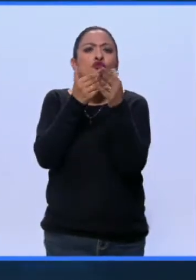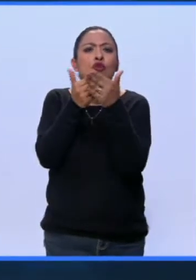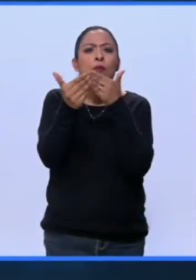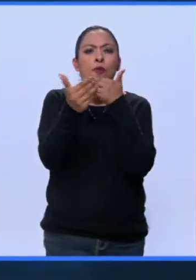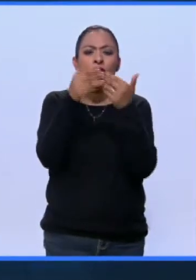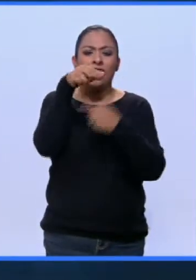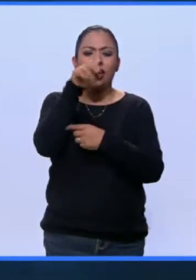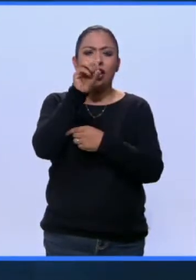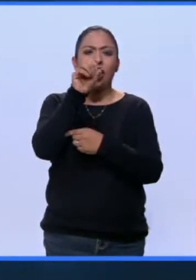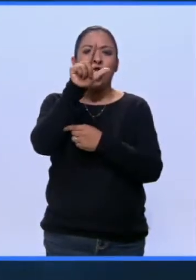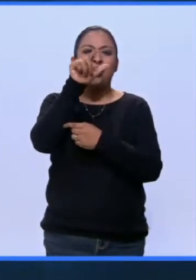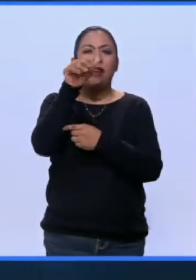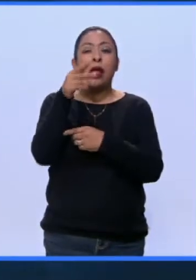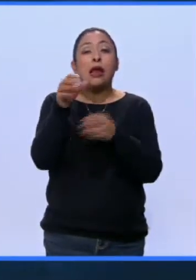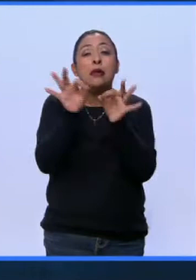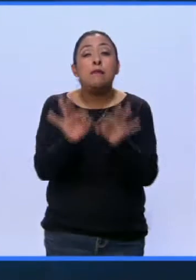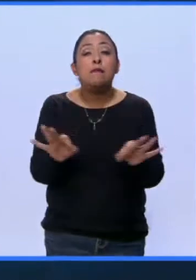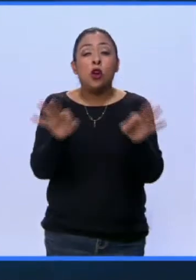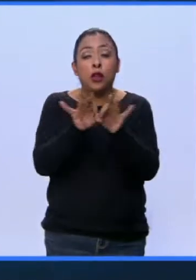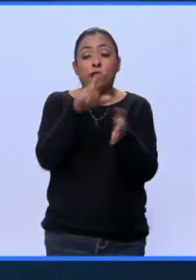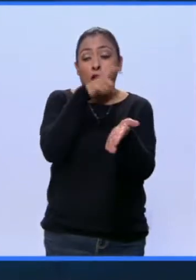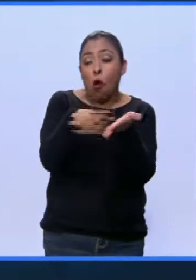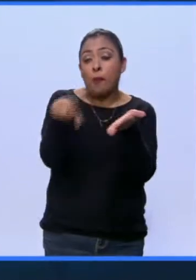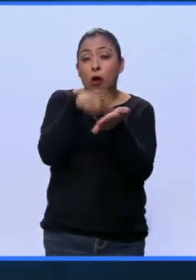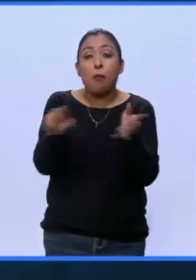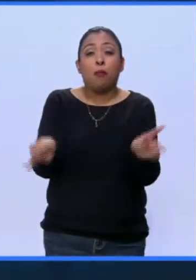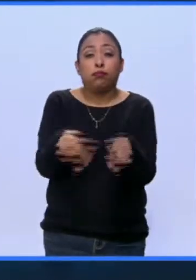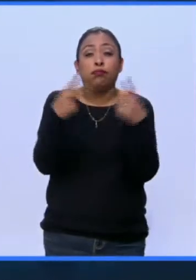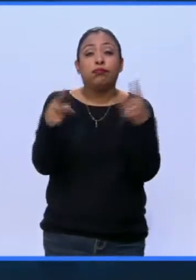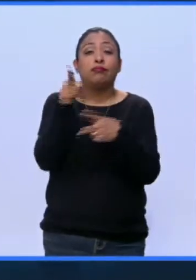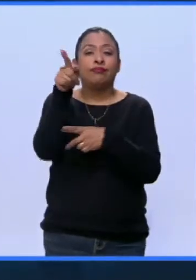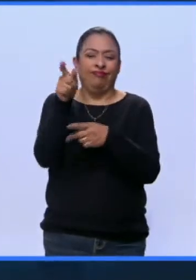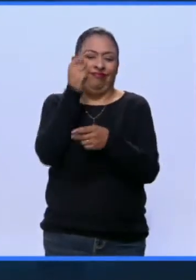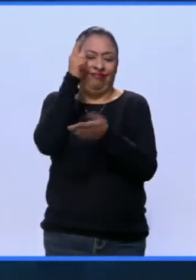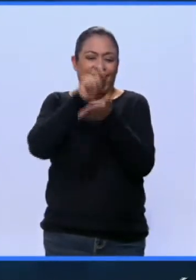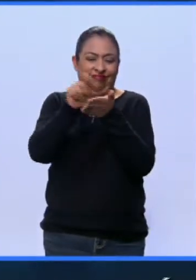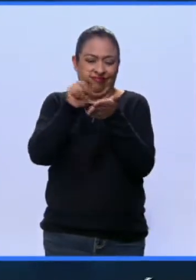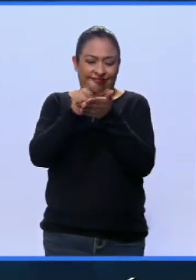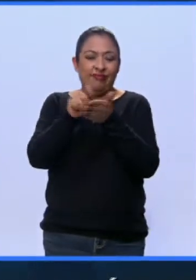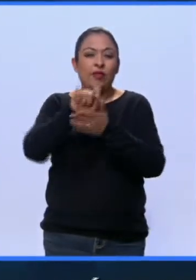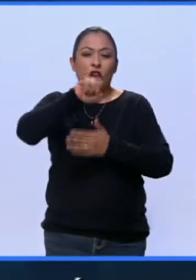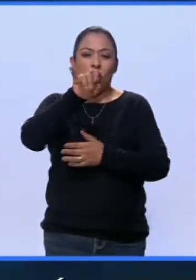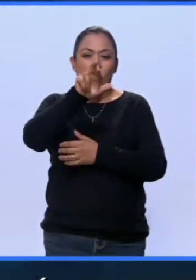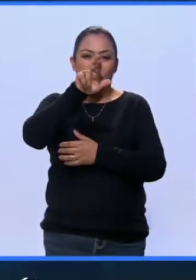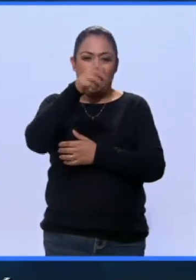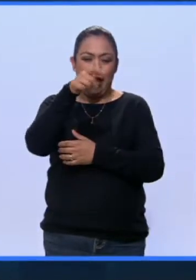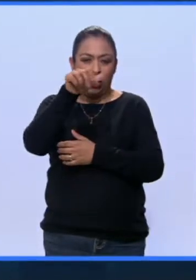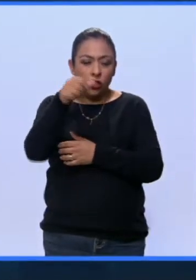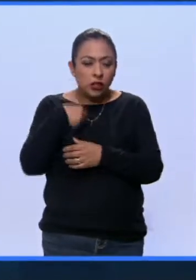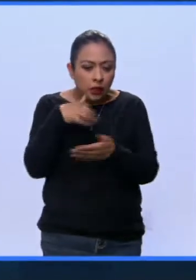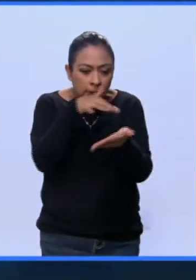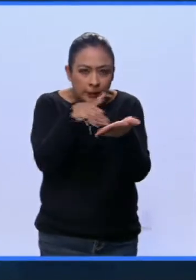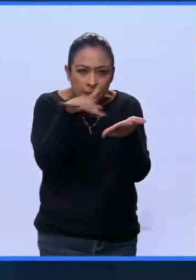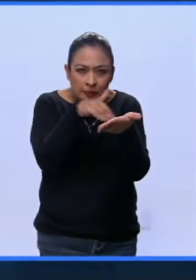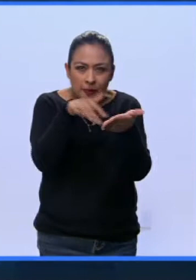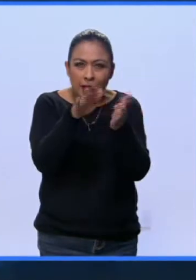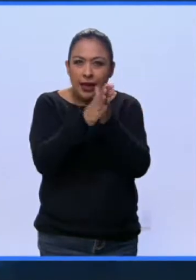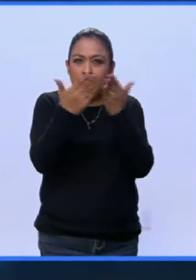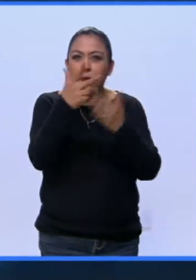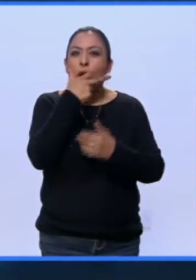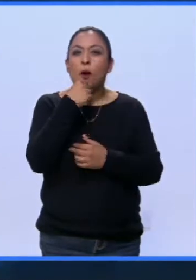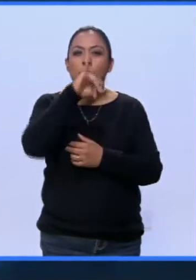por el consumo? A partir de un texto anónimo que José Acosta leyó en un libro de Jorge Bucay, el dramaturgo Noelín